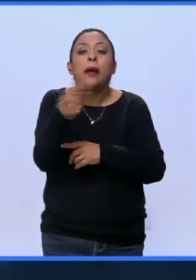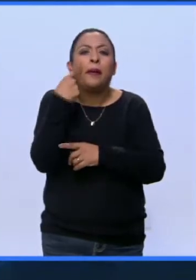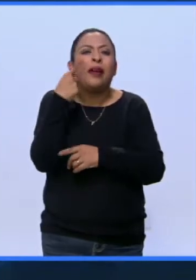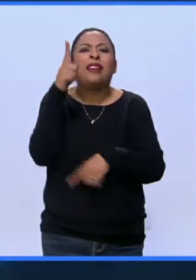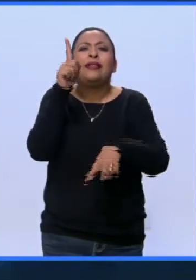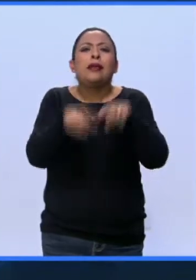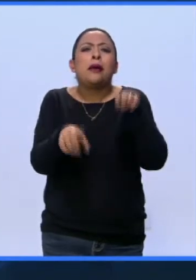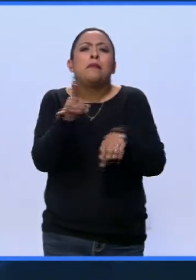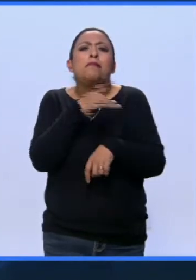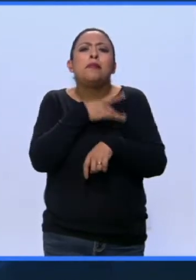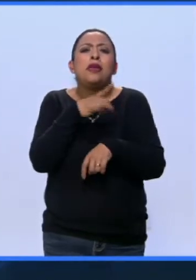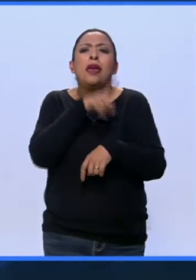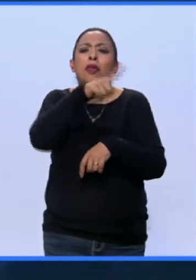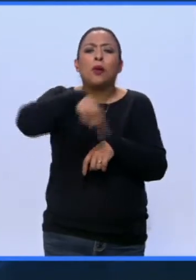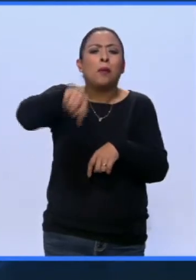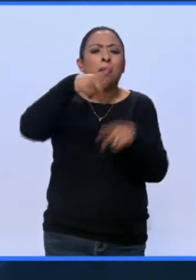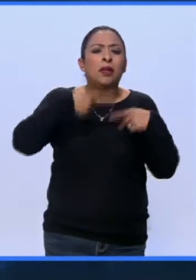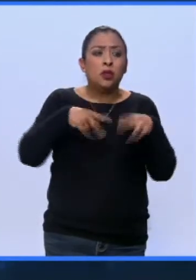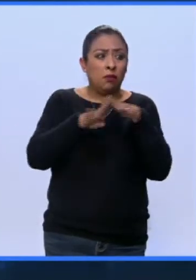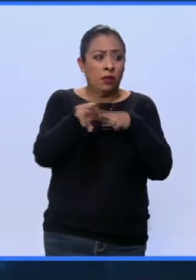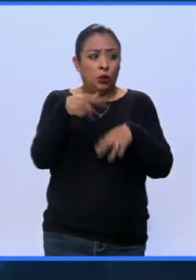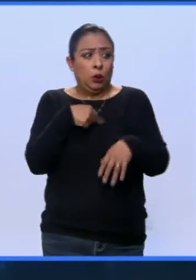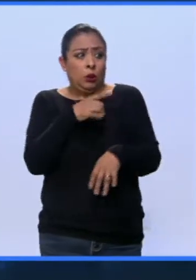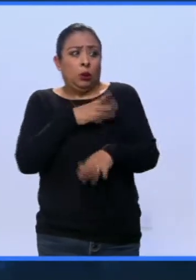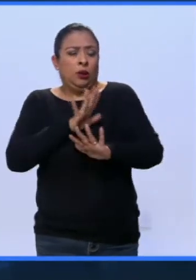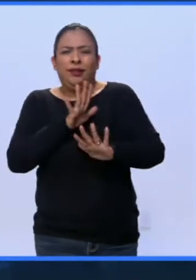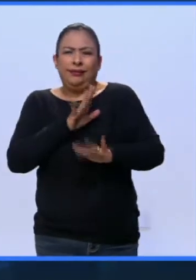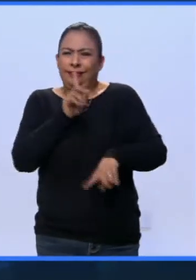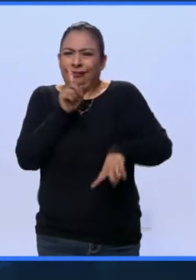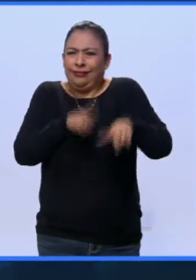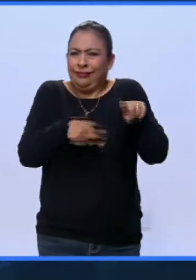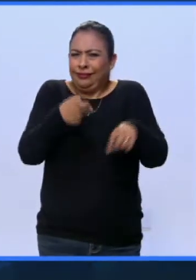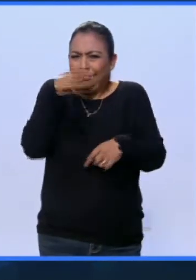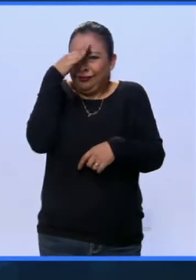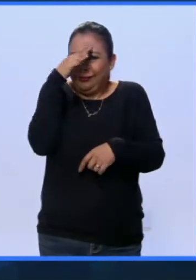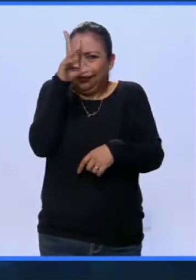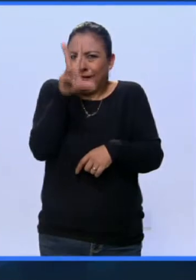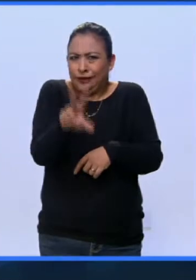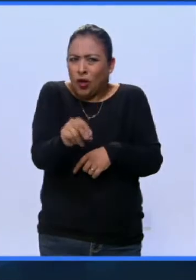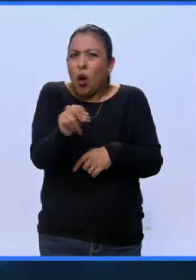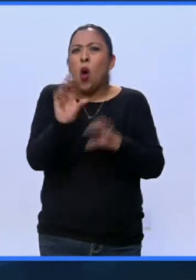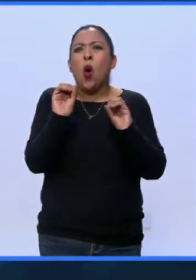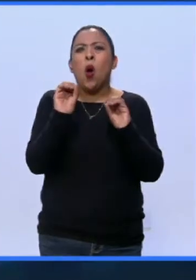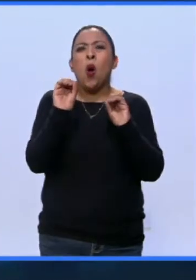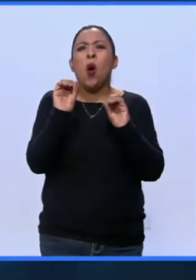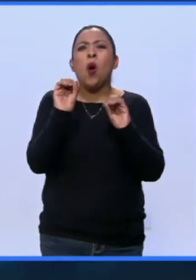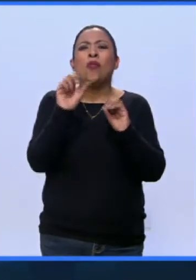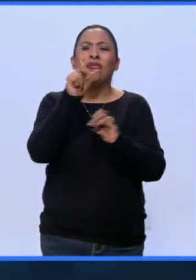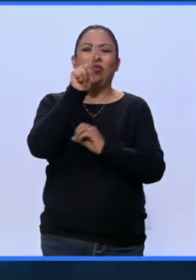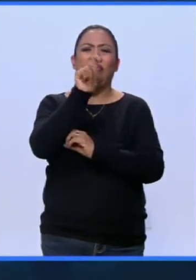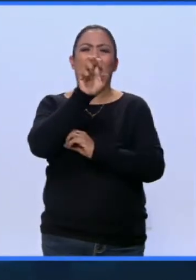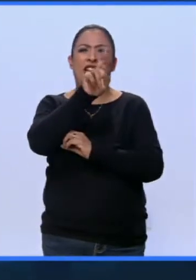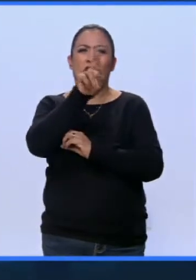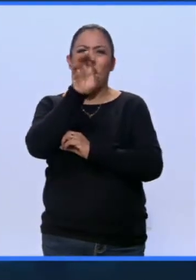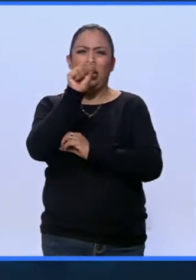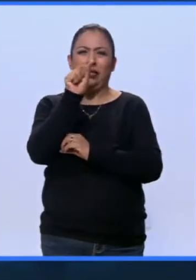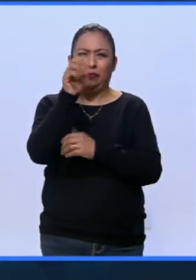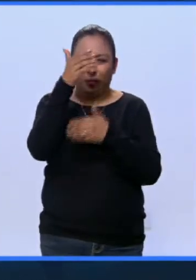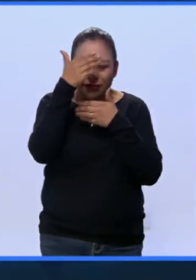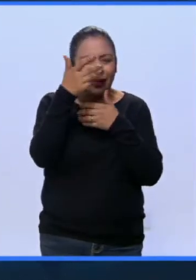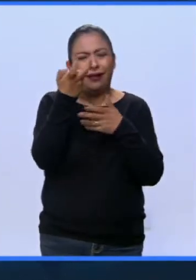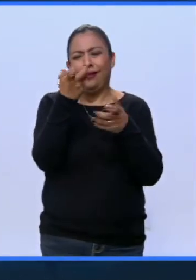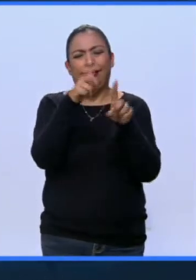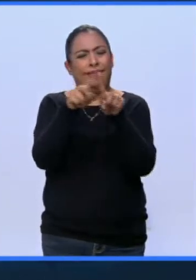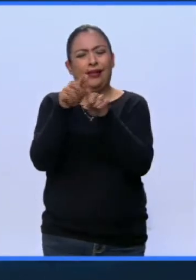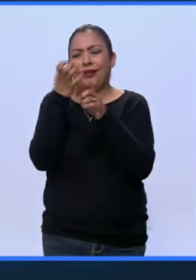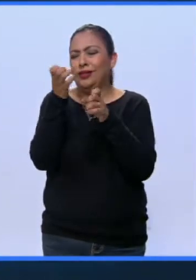vincere la paura dei migranti, vincere la paura di terrorismo, etc.,